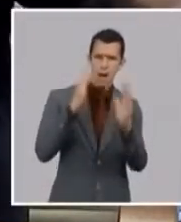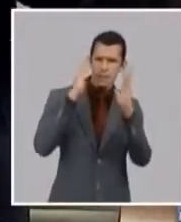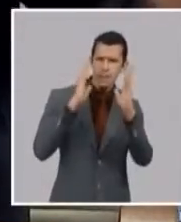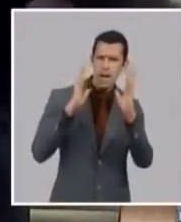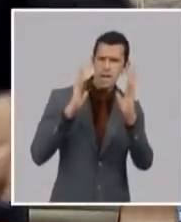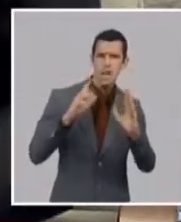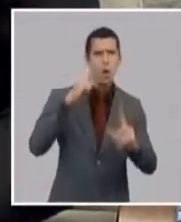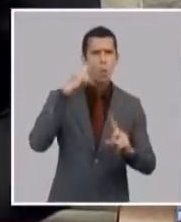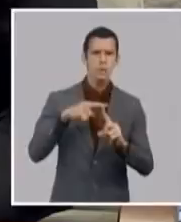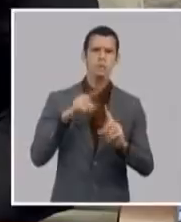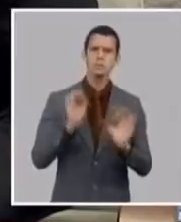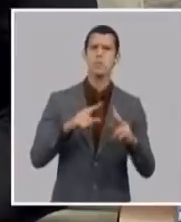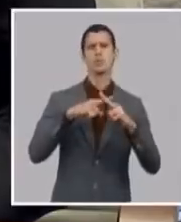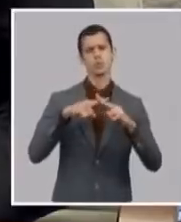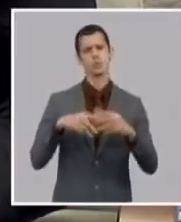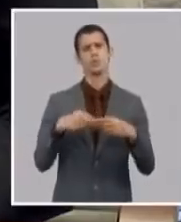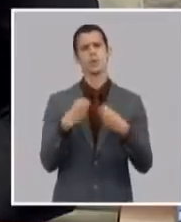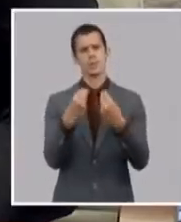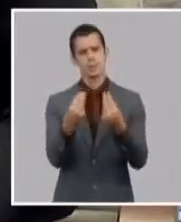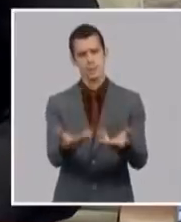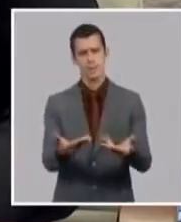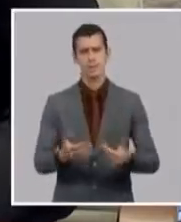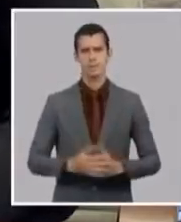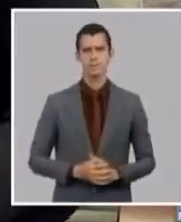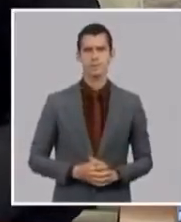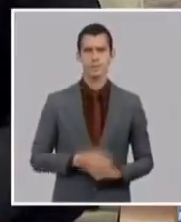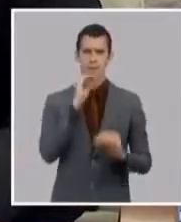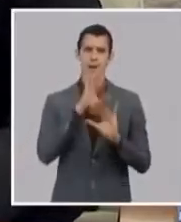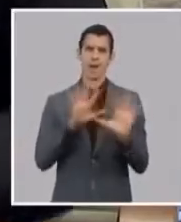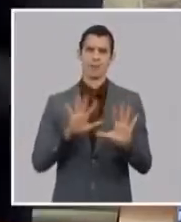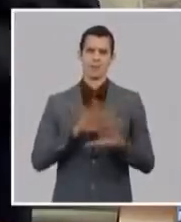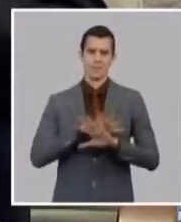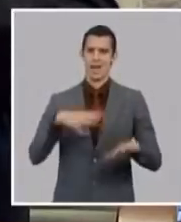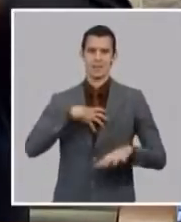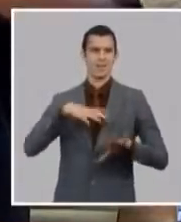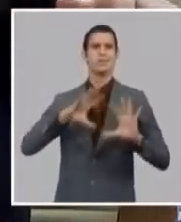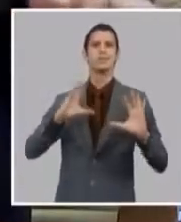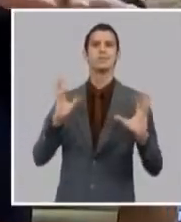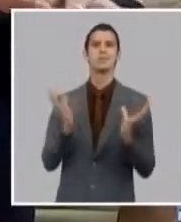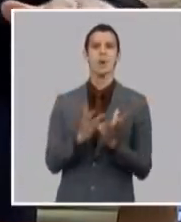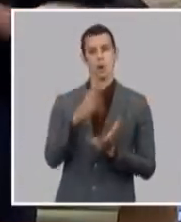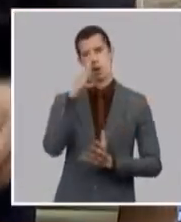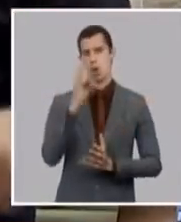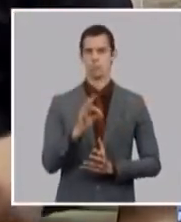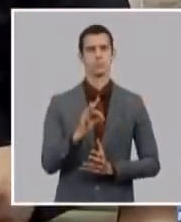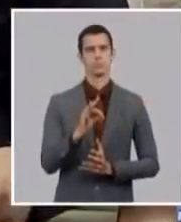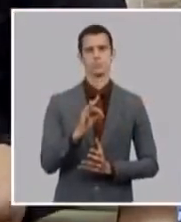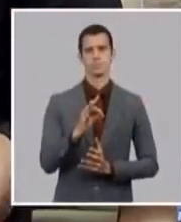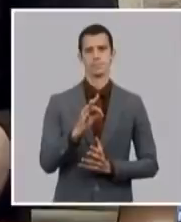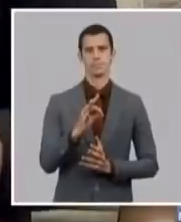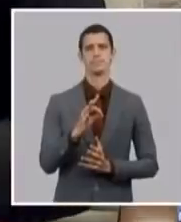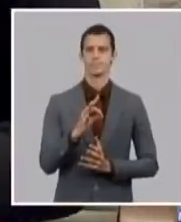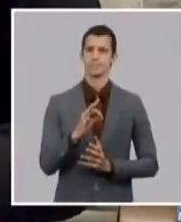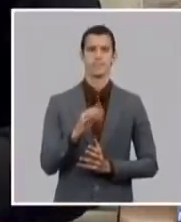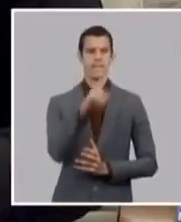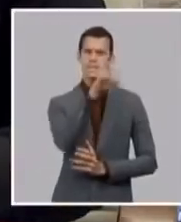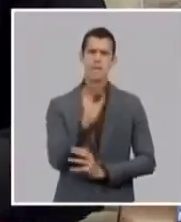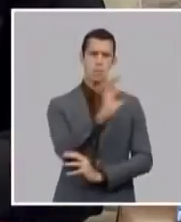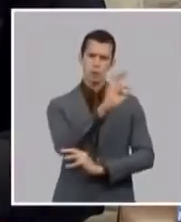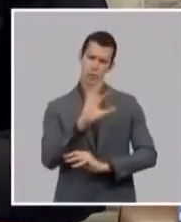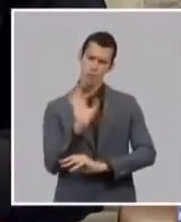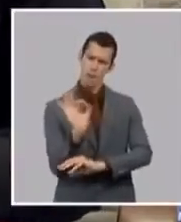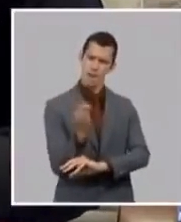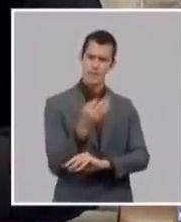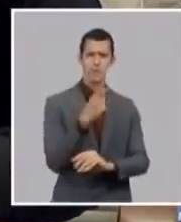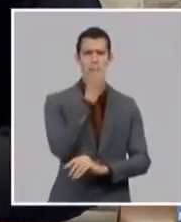ya va haber una solución pero todavía no tenemos todos los recursos para buscar una estabilidad en el 100% de los medicamentos